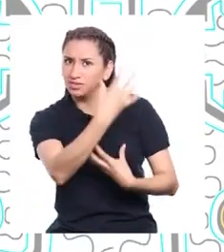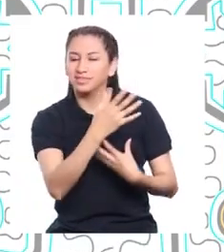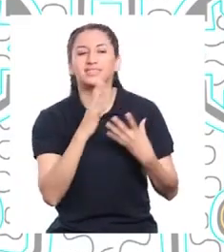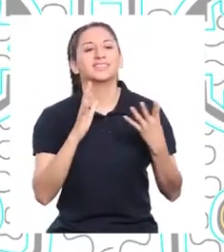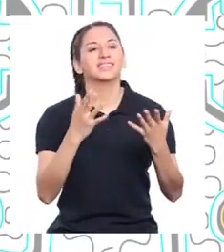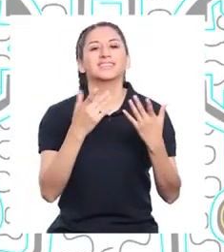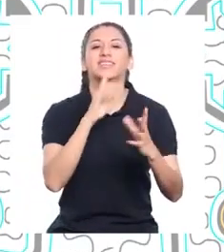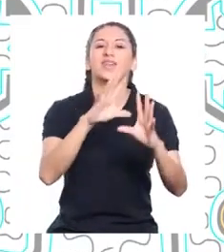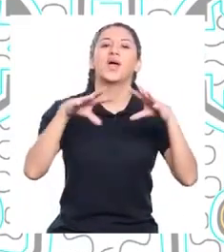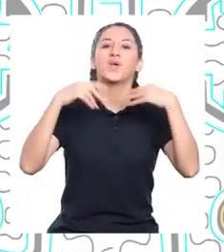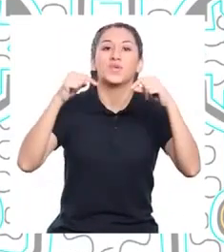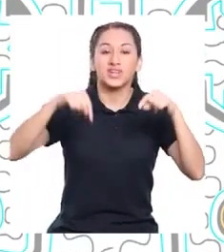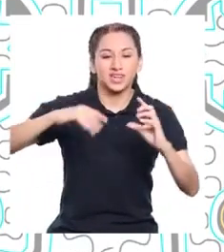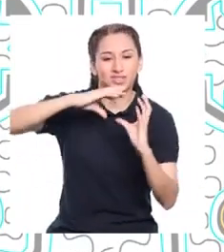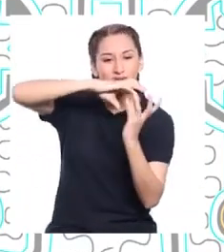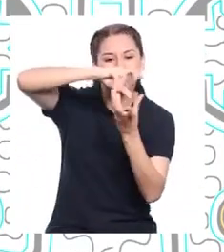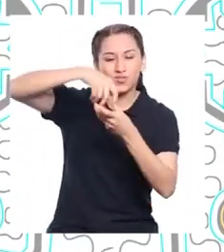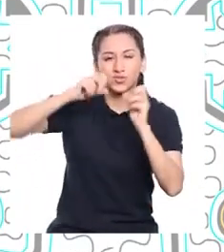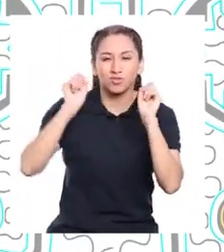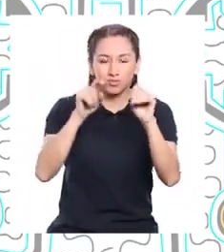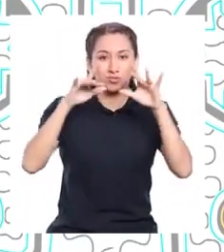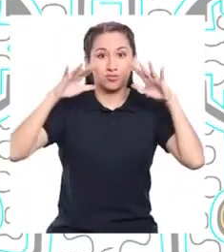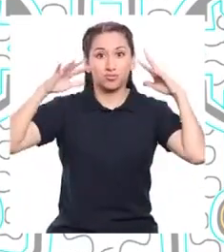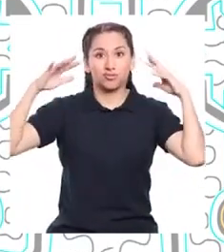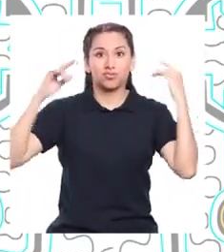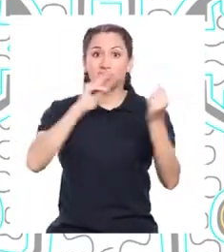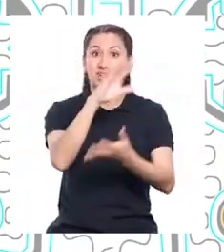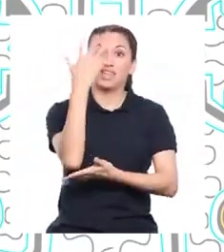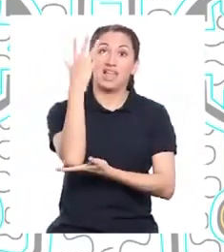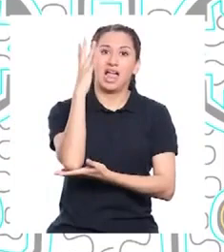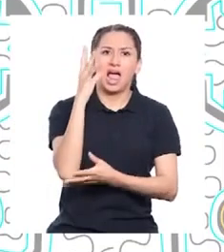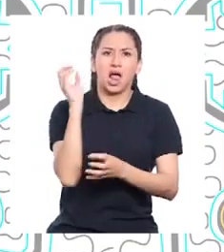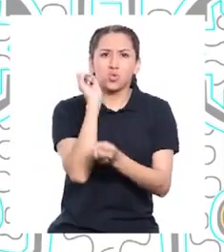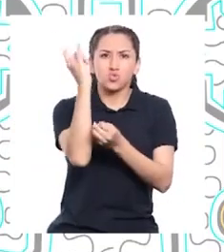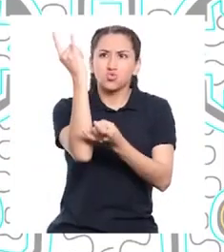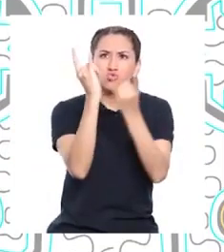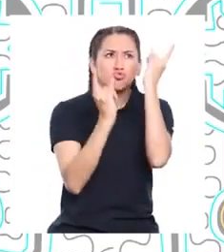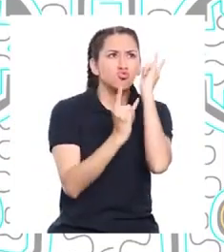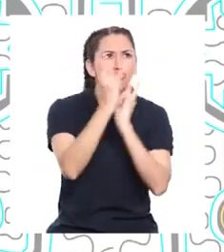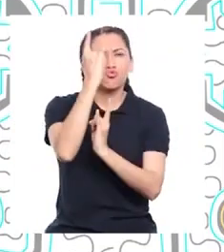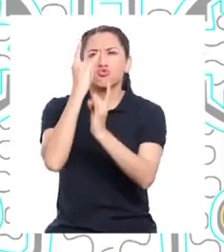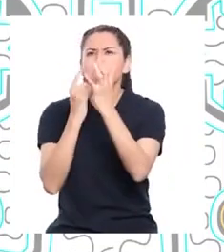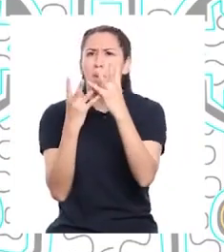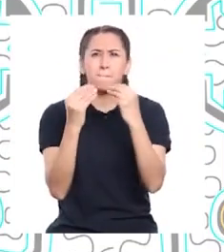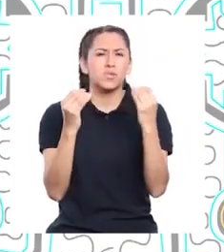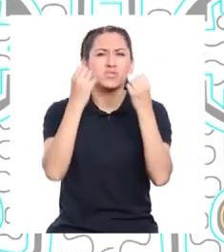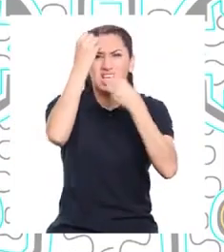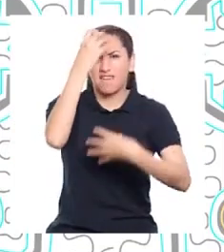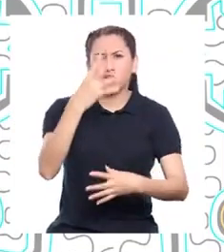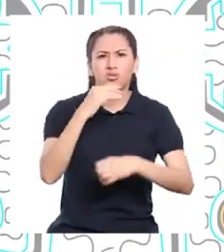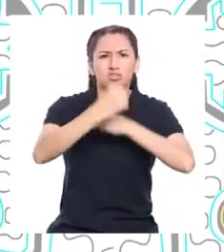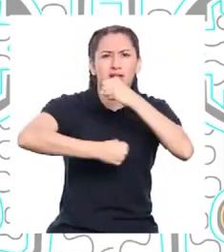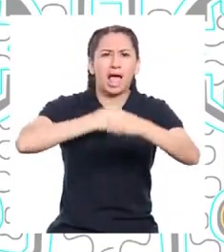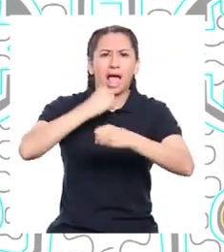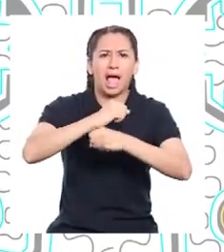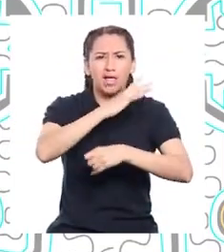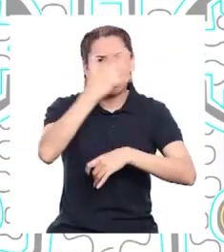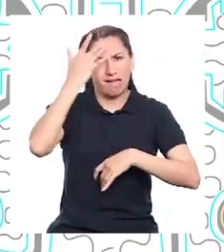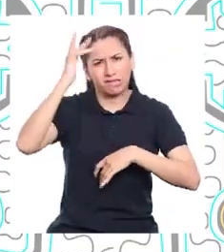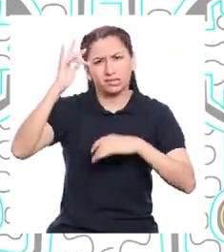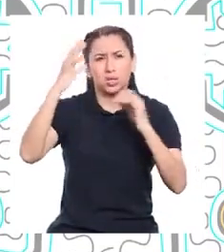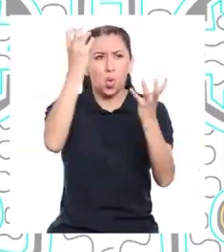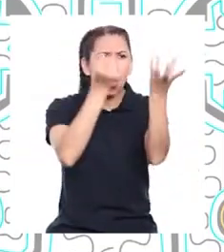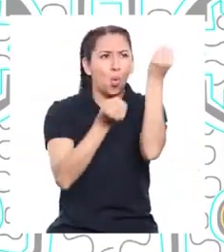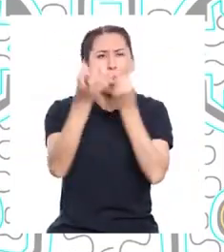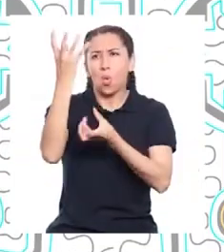es, gracias al mágico mundo de Decau. El árbol se ha nutrido de toda la información que se ha ido recopilando a lo largo del tiempo.